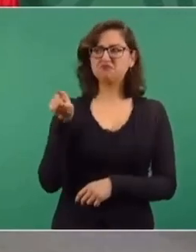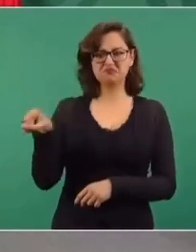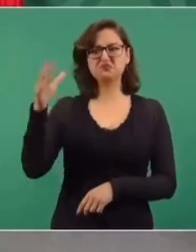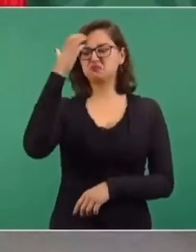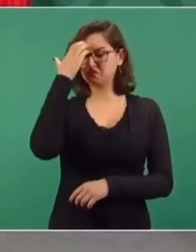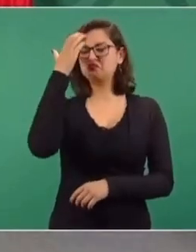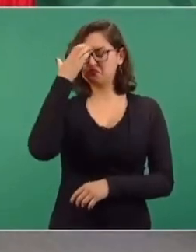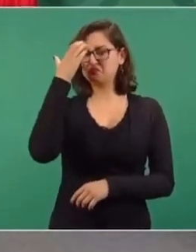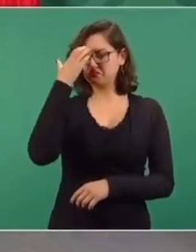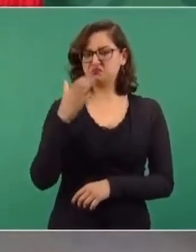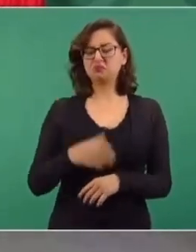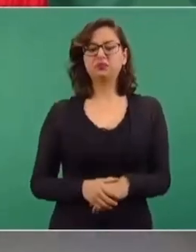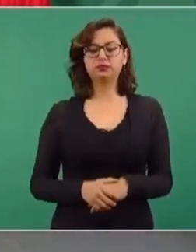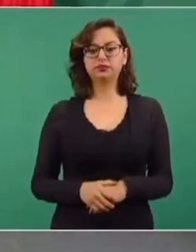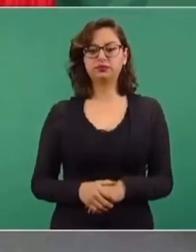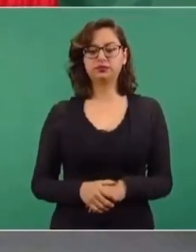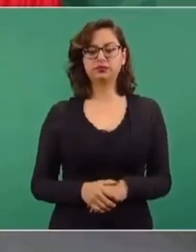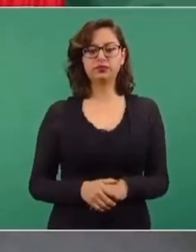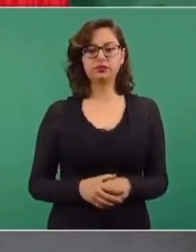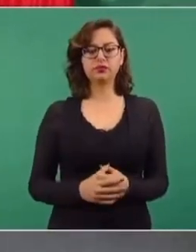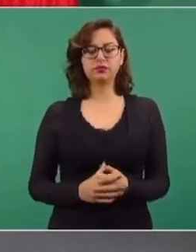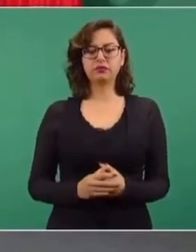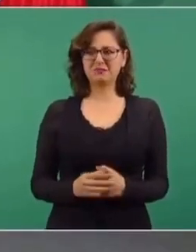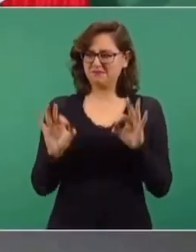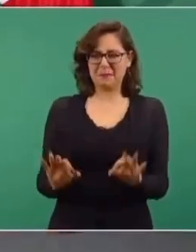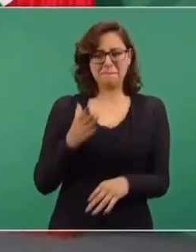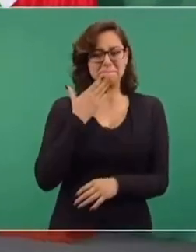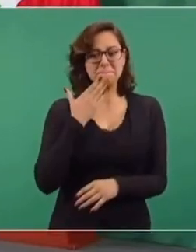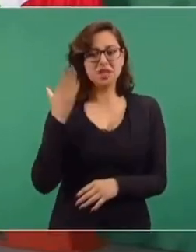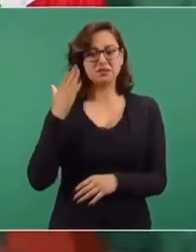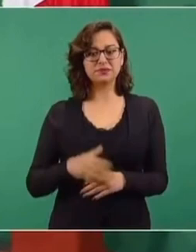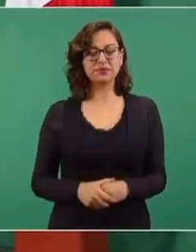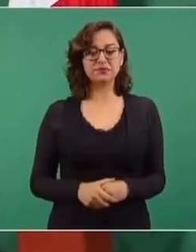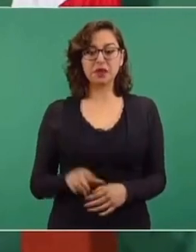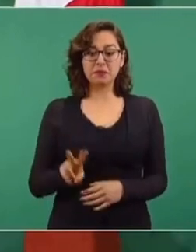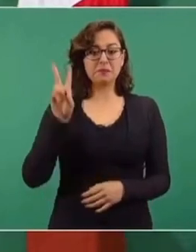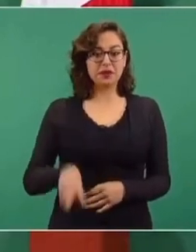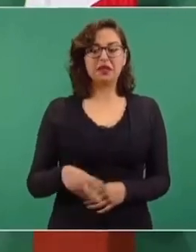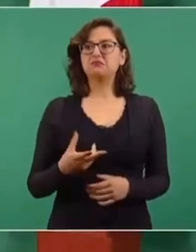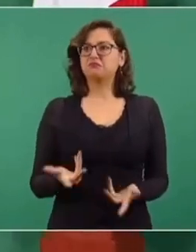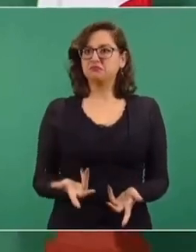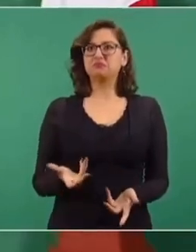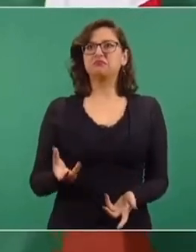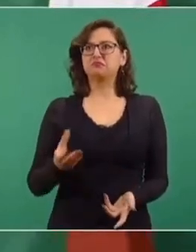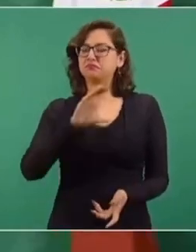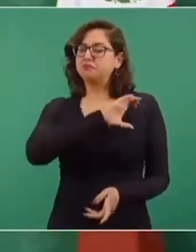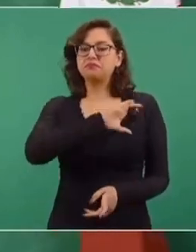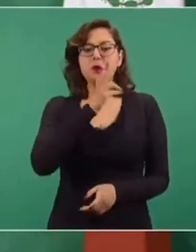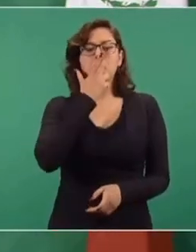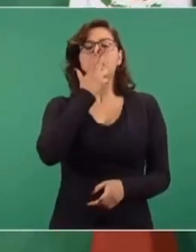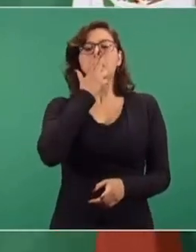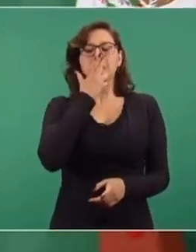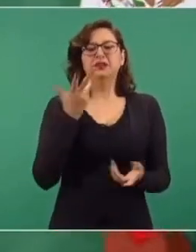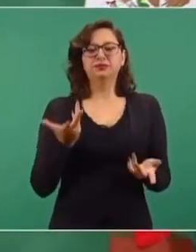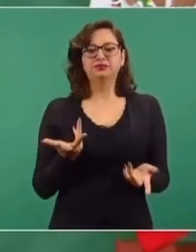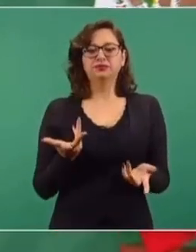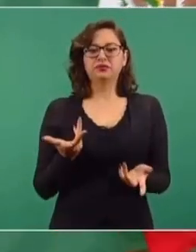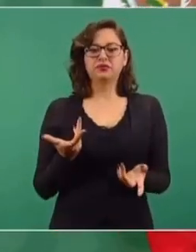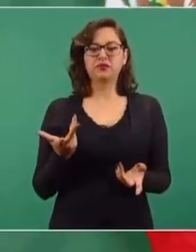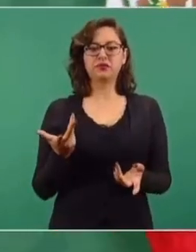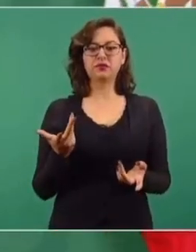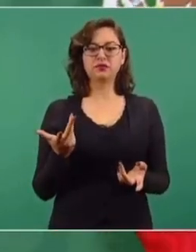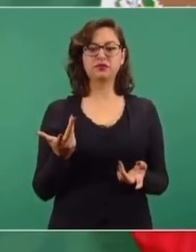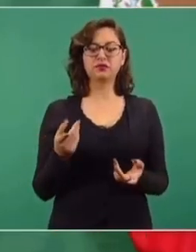Blanca Jiménez, de primera. La estimamos mucho y ella tiene un